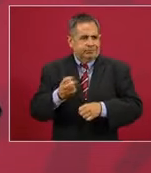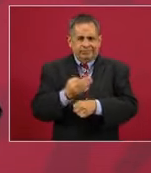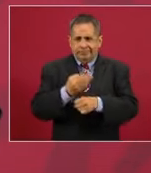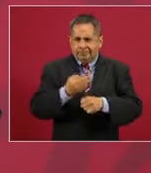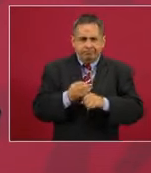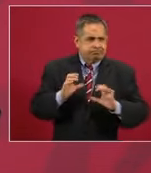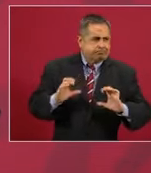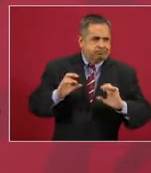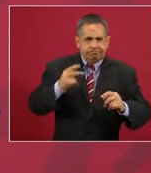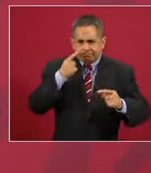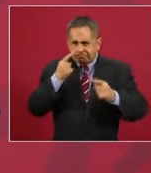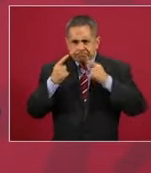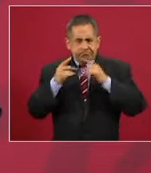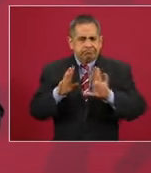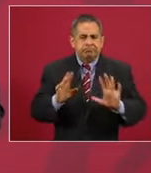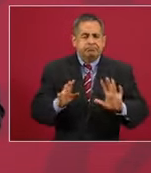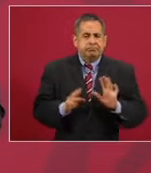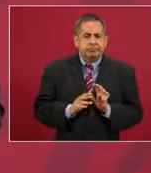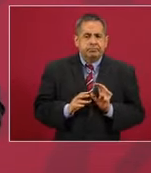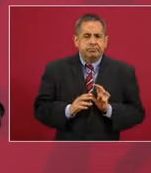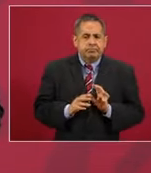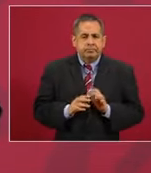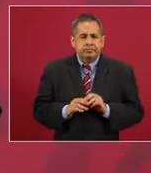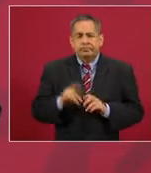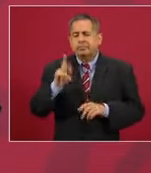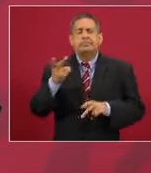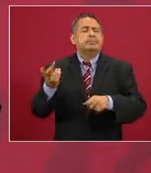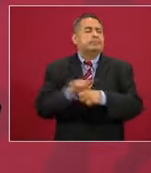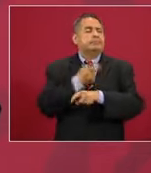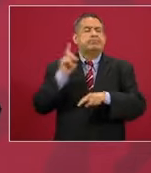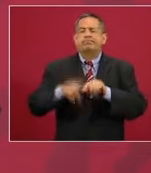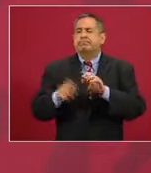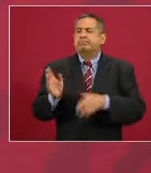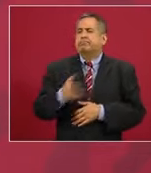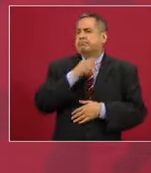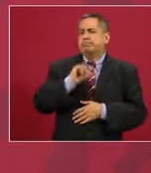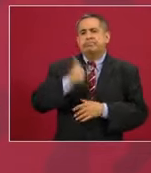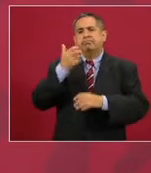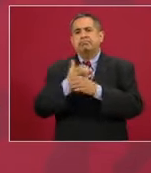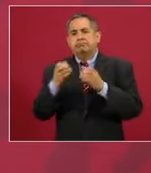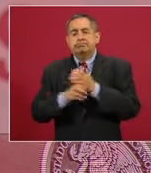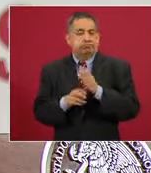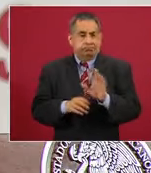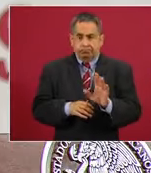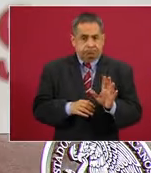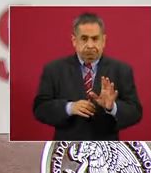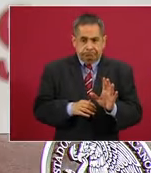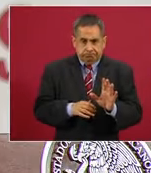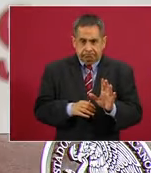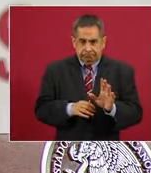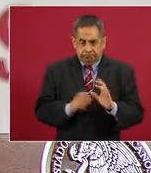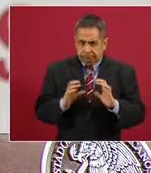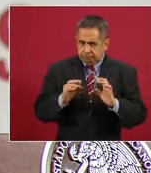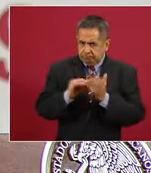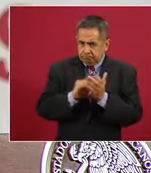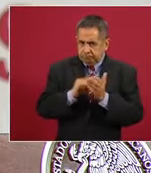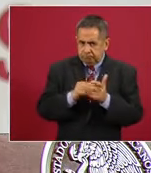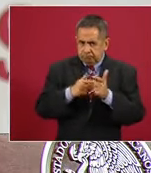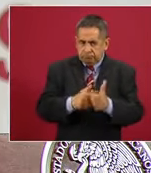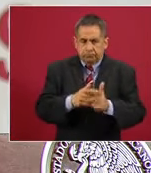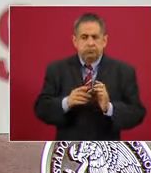no darle la vuelta a la página, porque